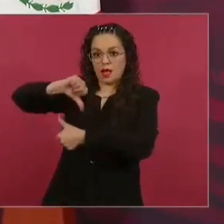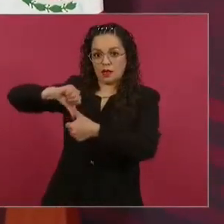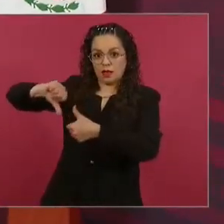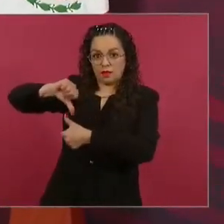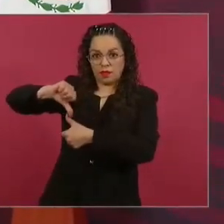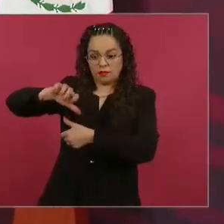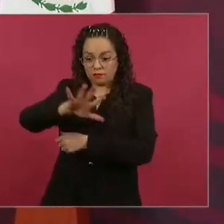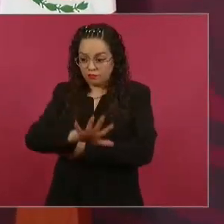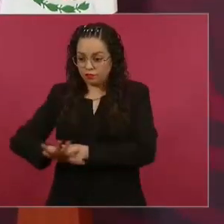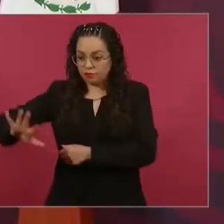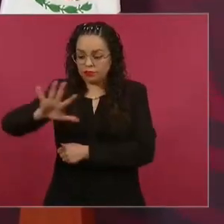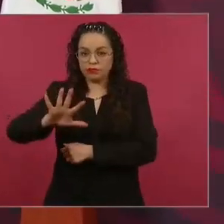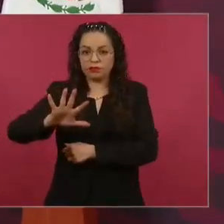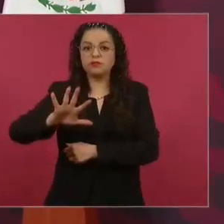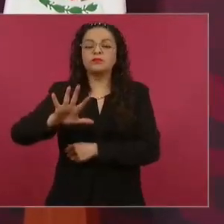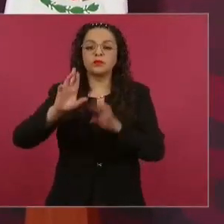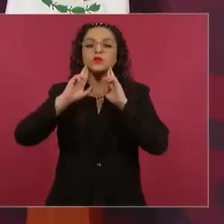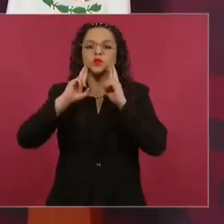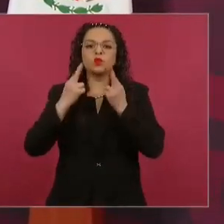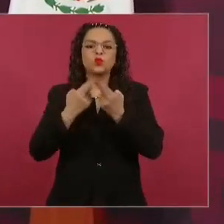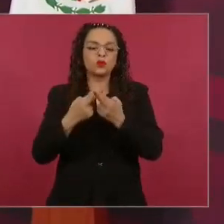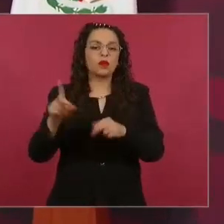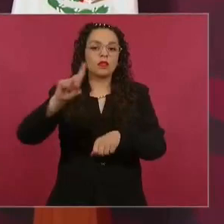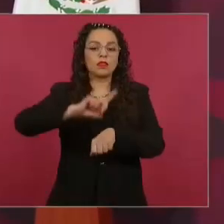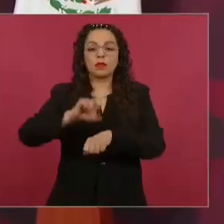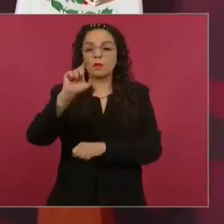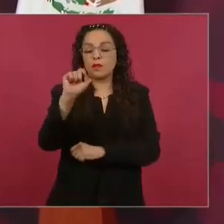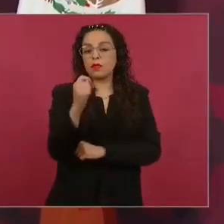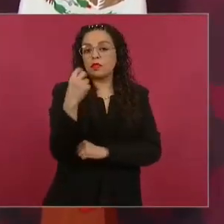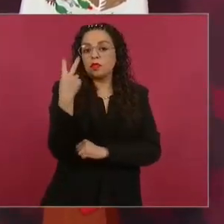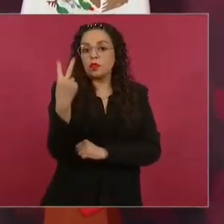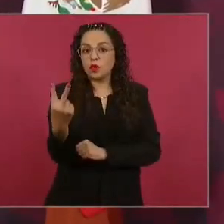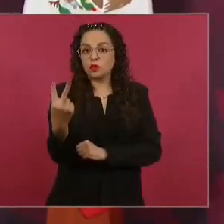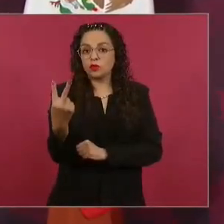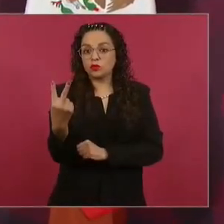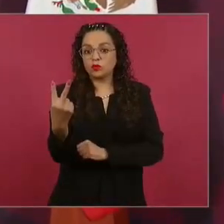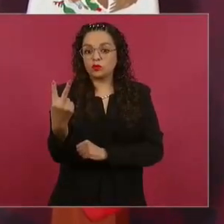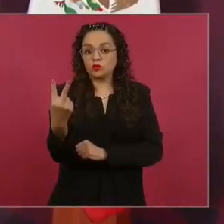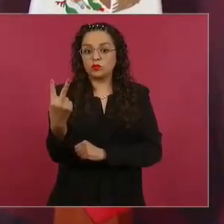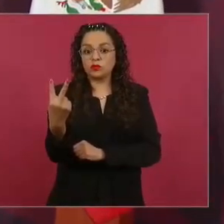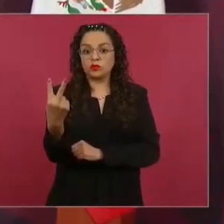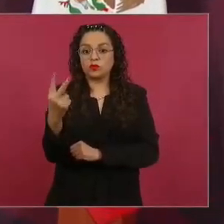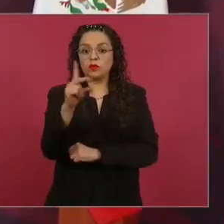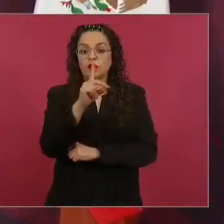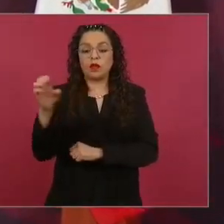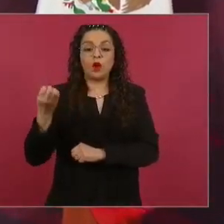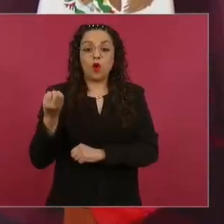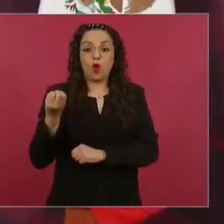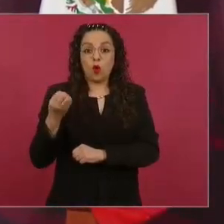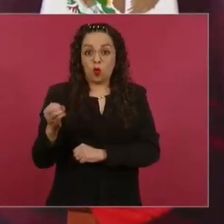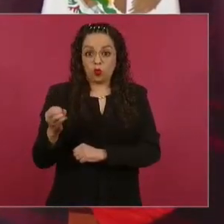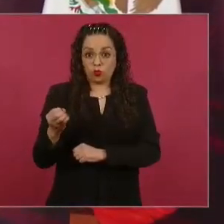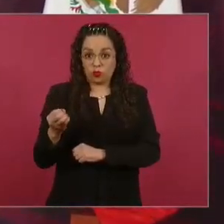el día 22 de este mes, de este